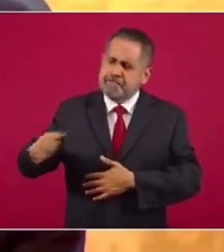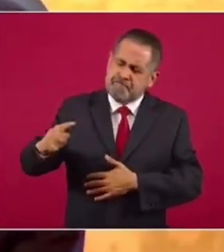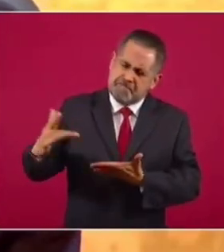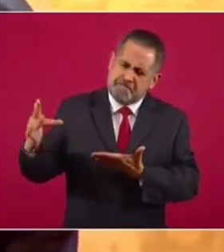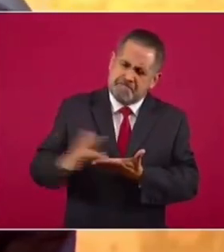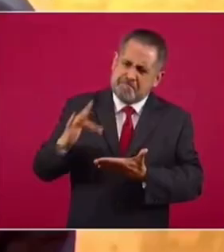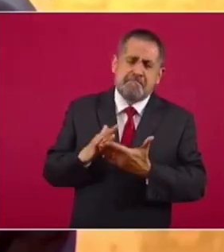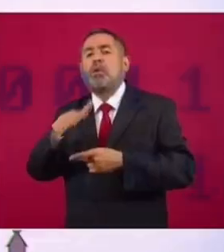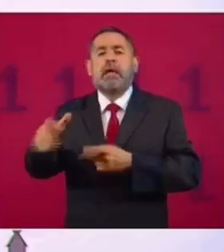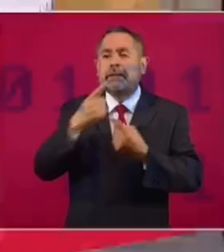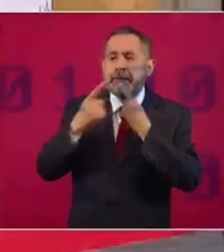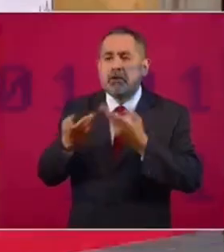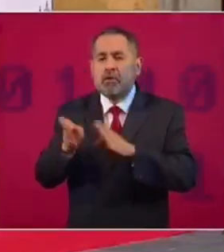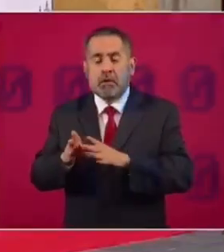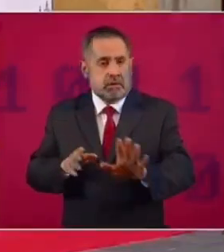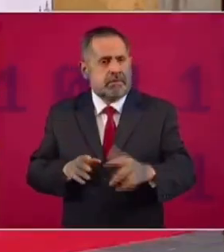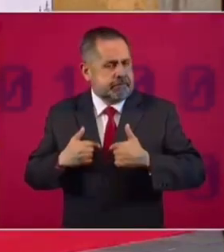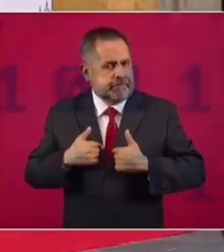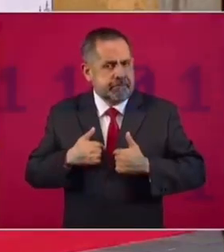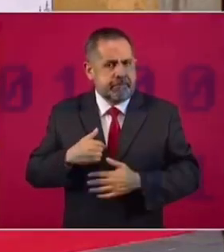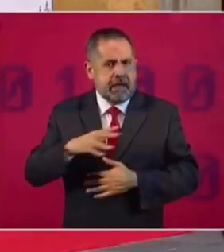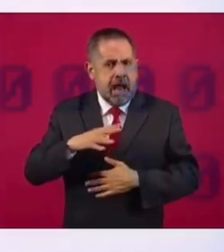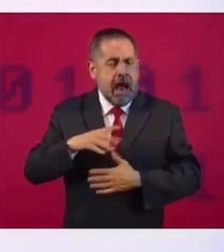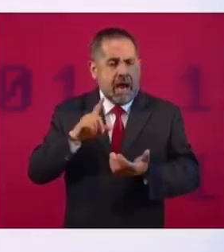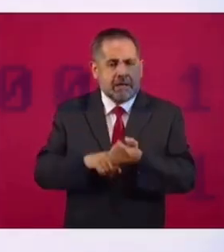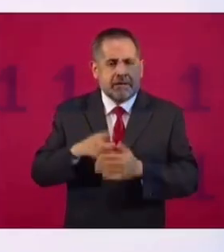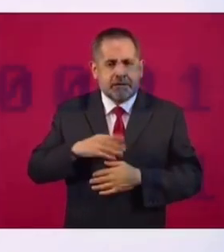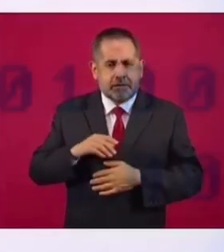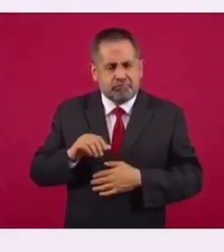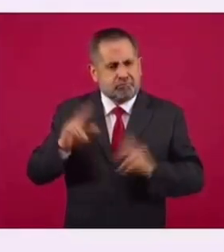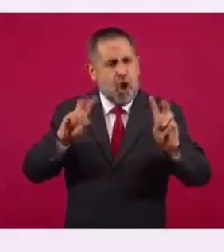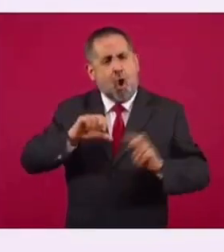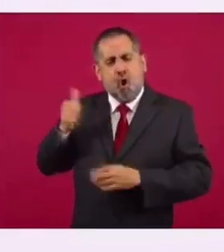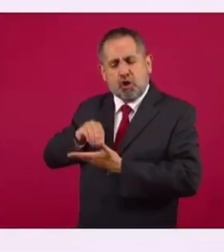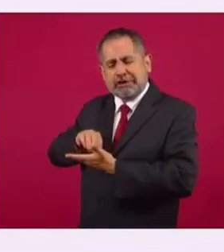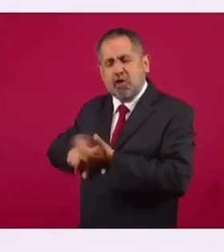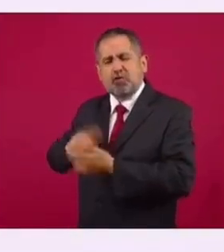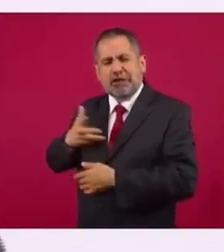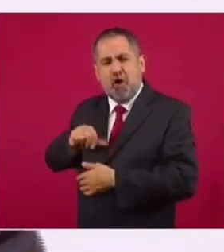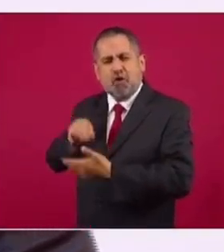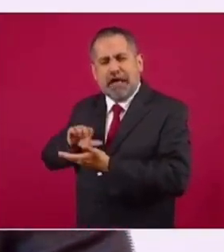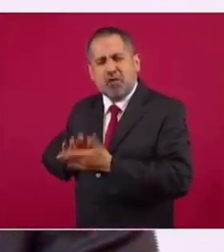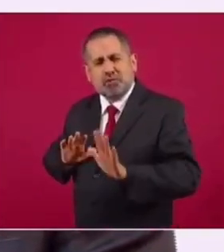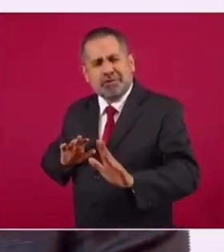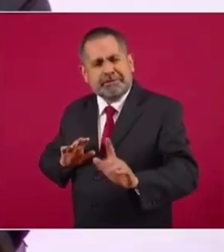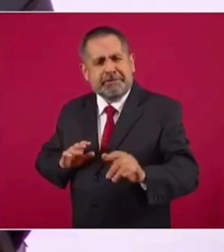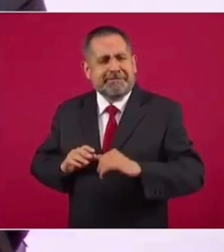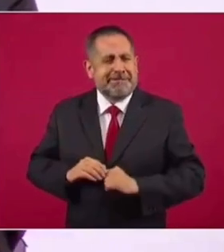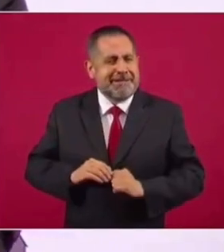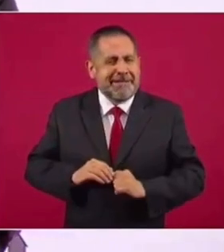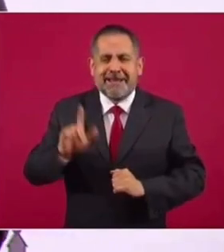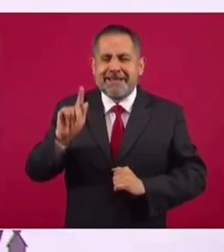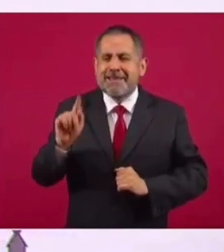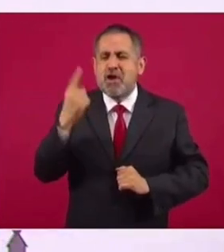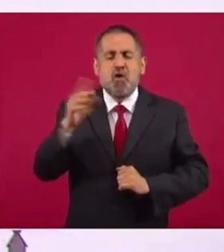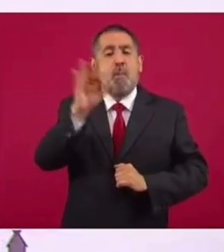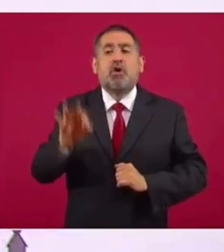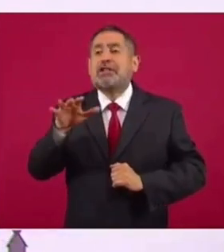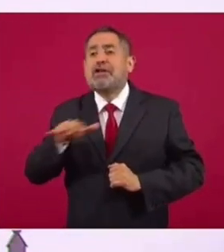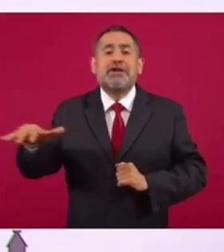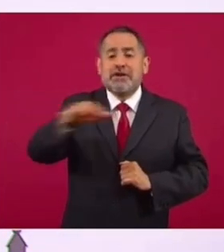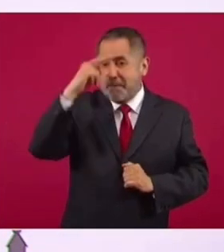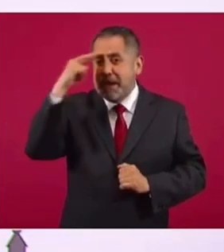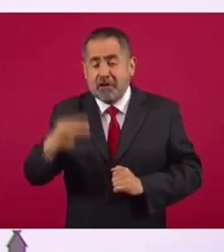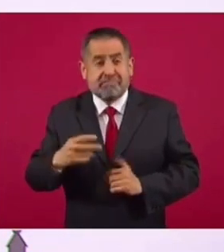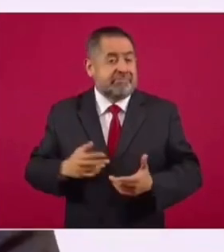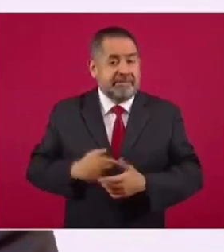a nuestro gobierno, porque yo tengo otro dato. El 71 por ciento de los mexicanos,